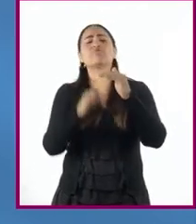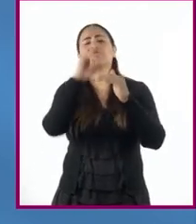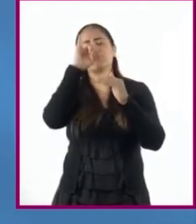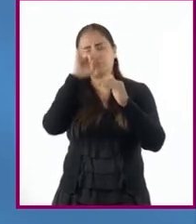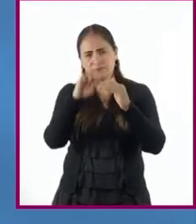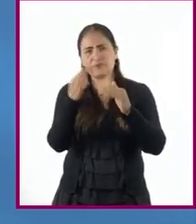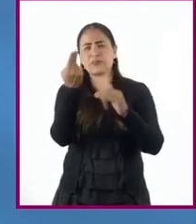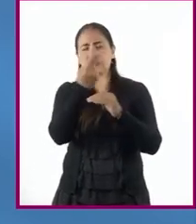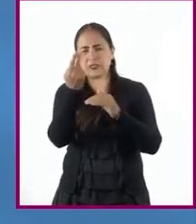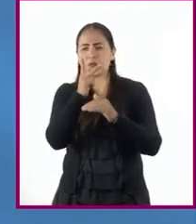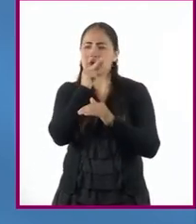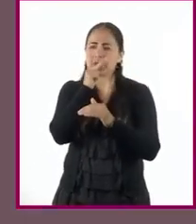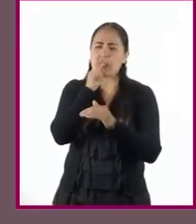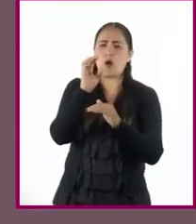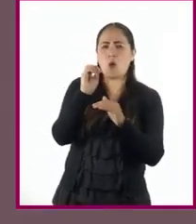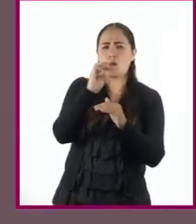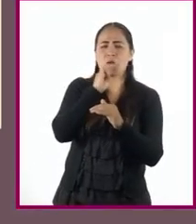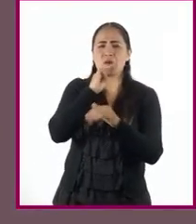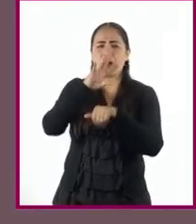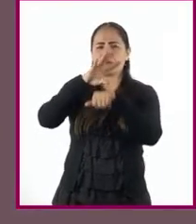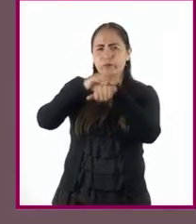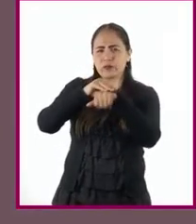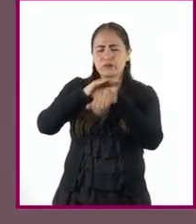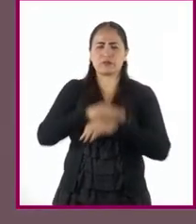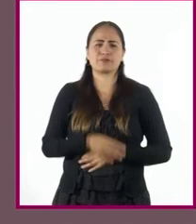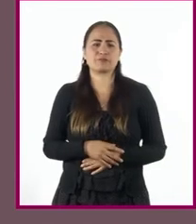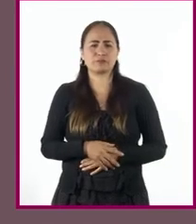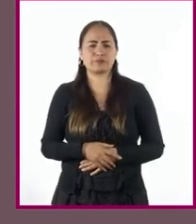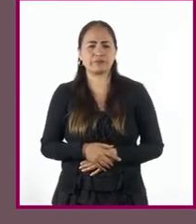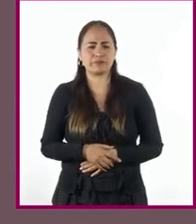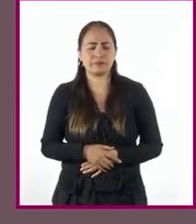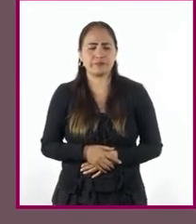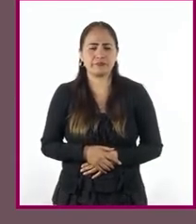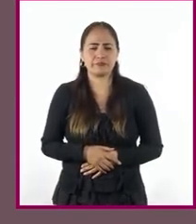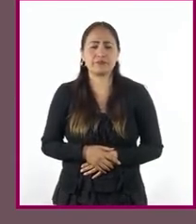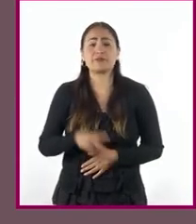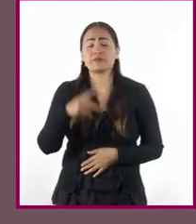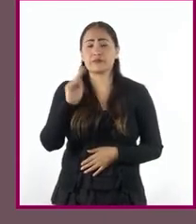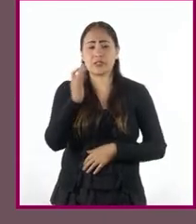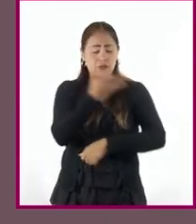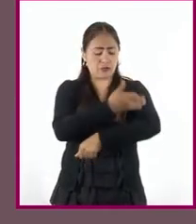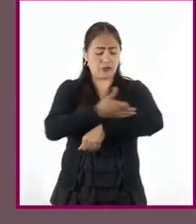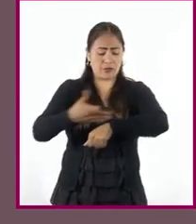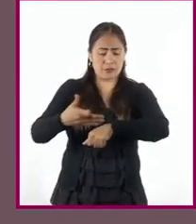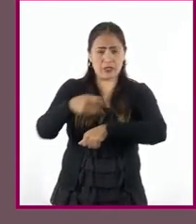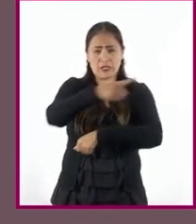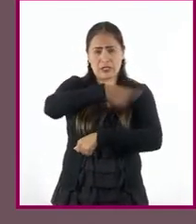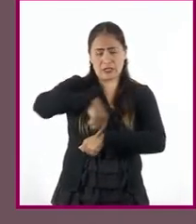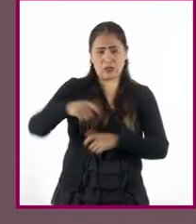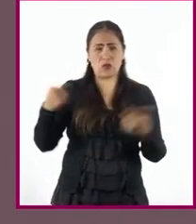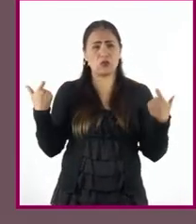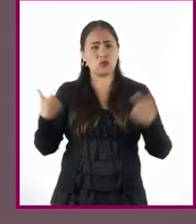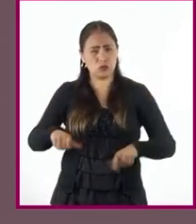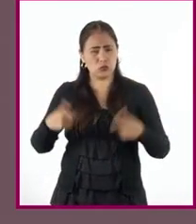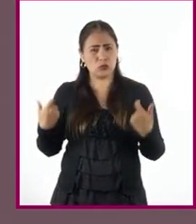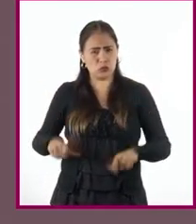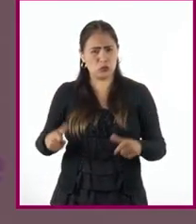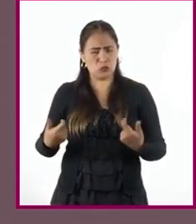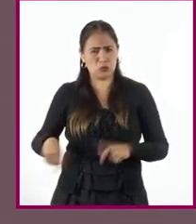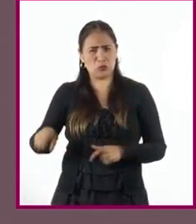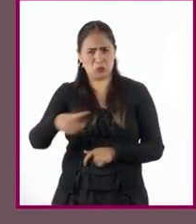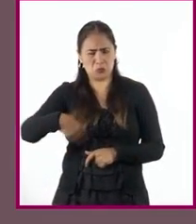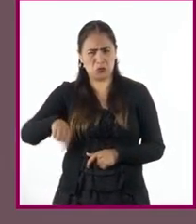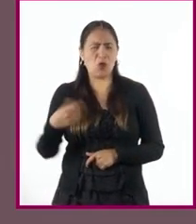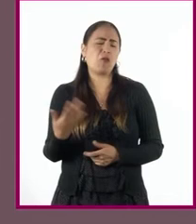obtener dicha aprobación. Sin embargo, entre las familias nobles y acaudaladas, era común